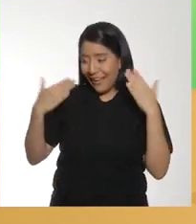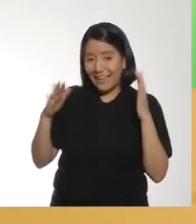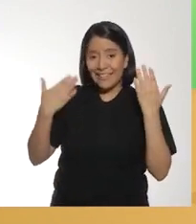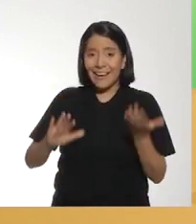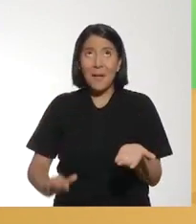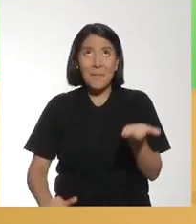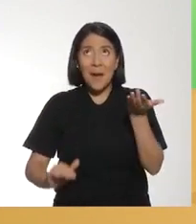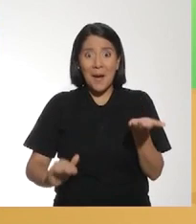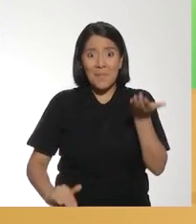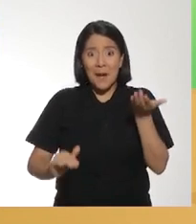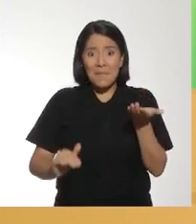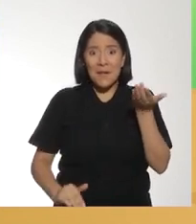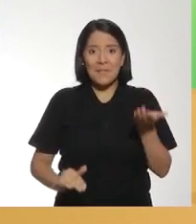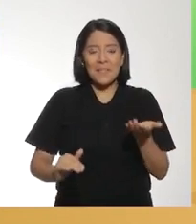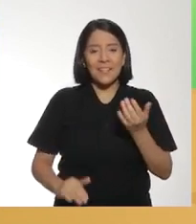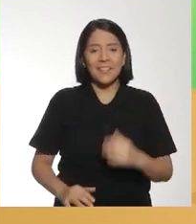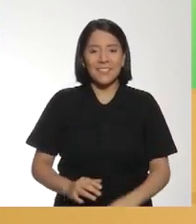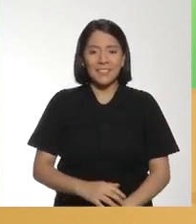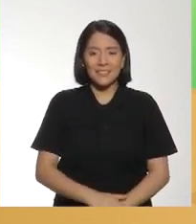¡Ya!